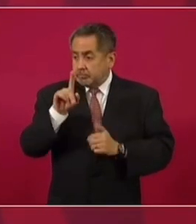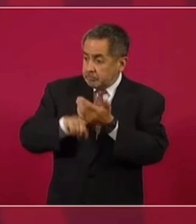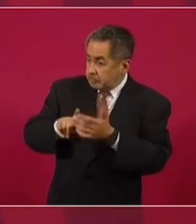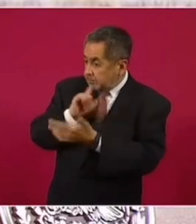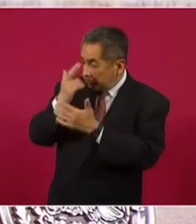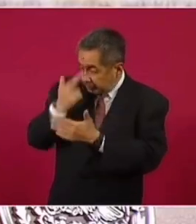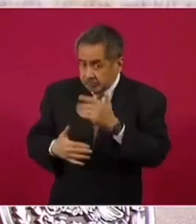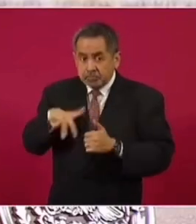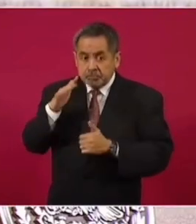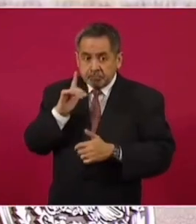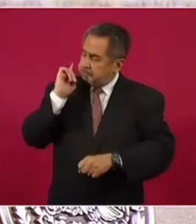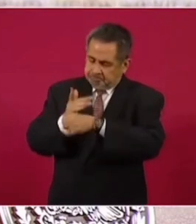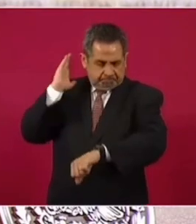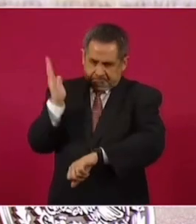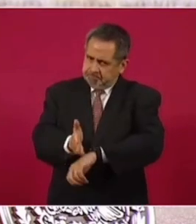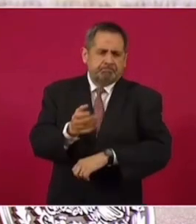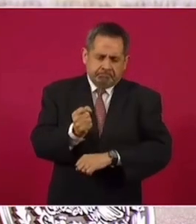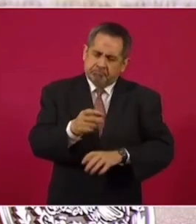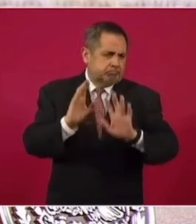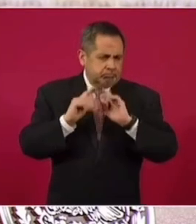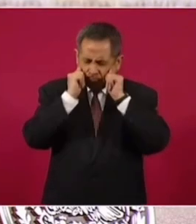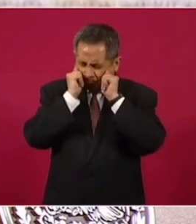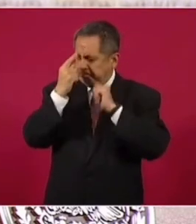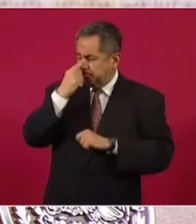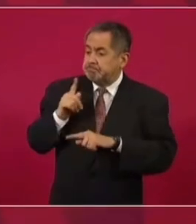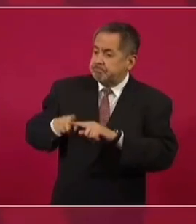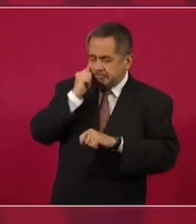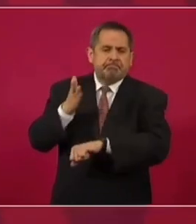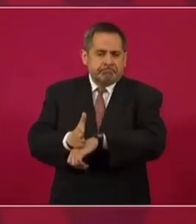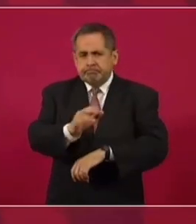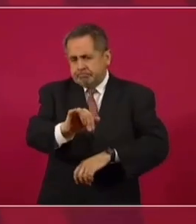delitos, hay corrupción, se va a castigar a quien sea,